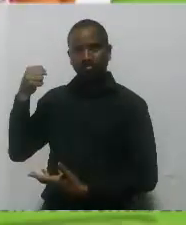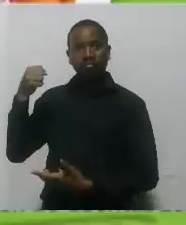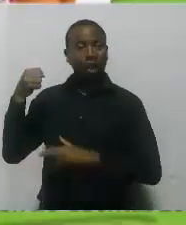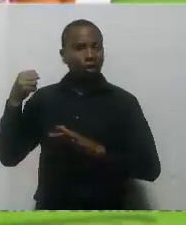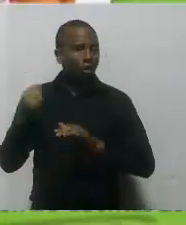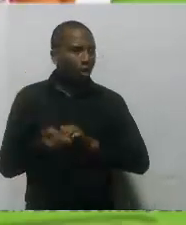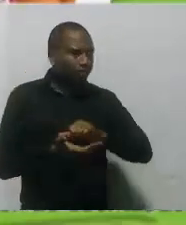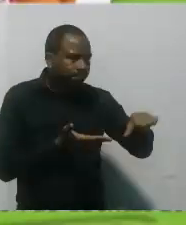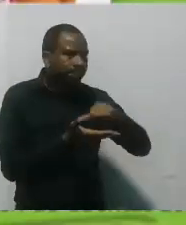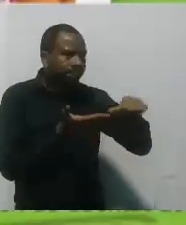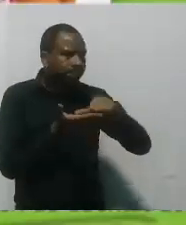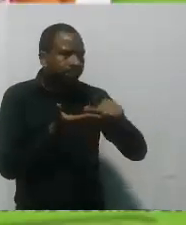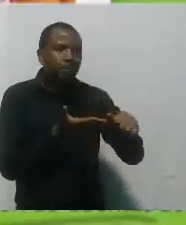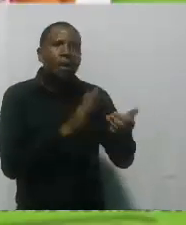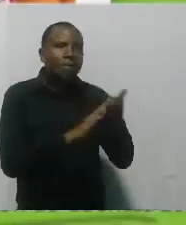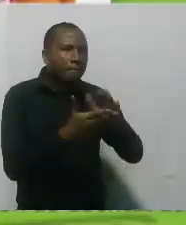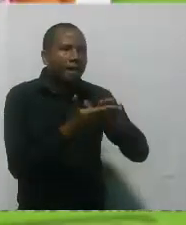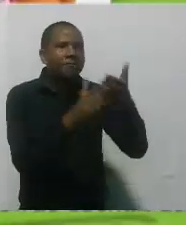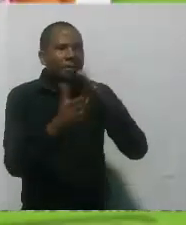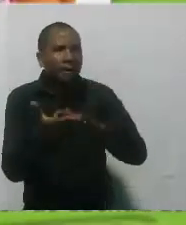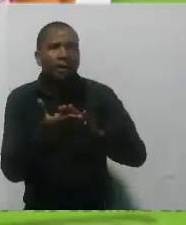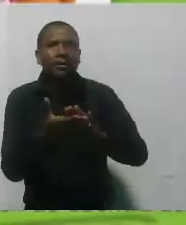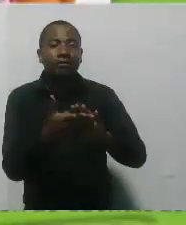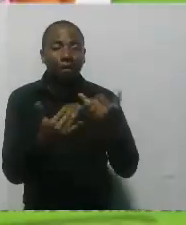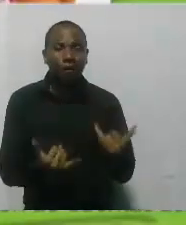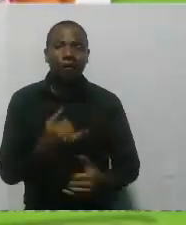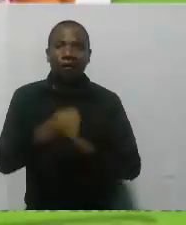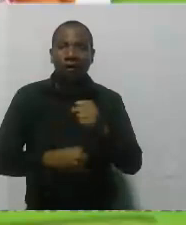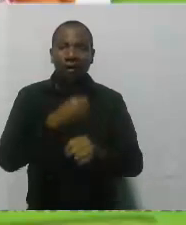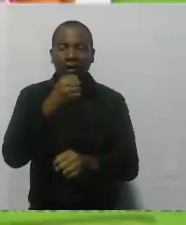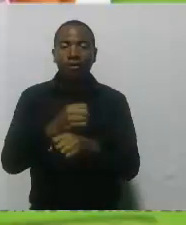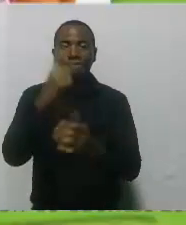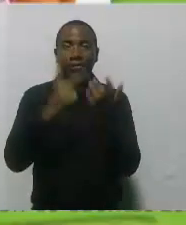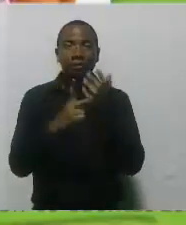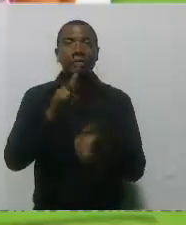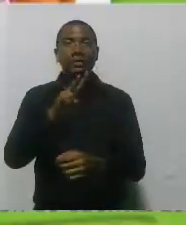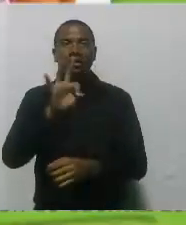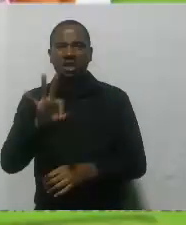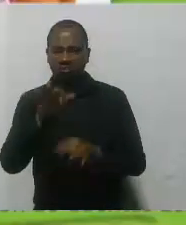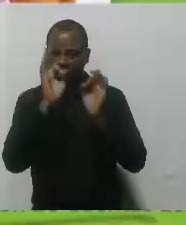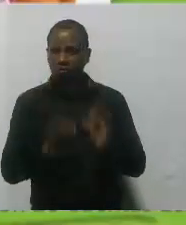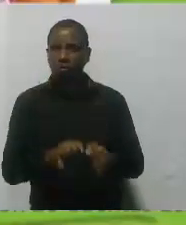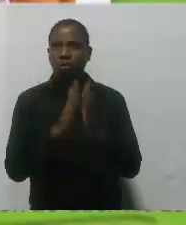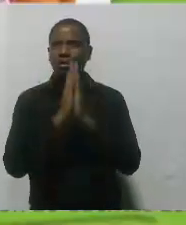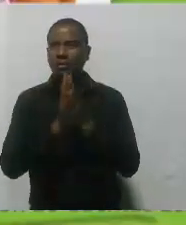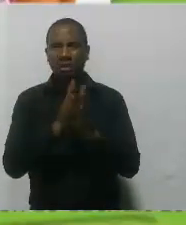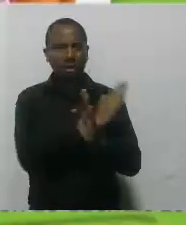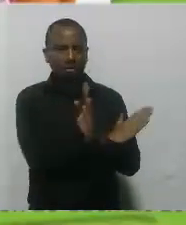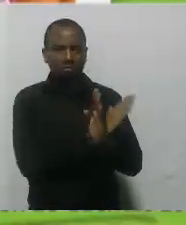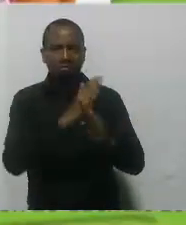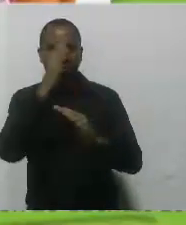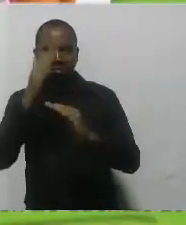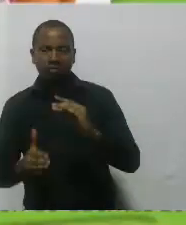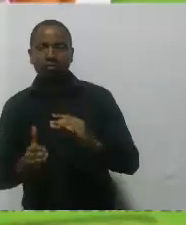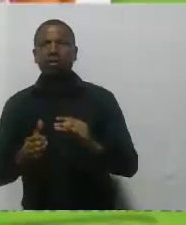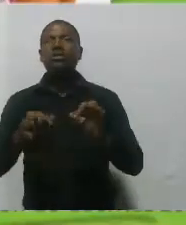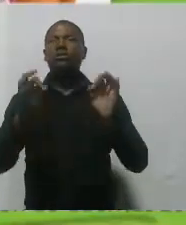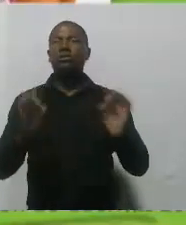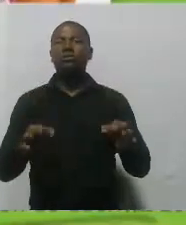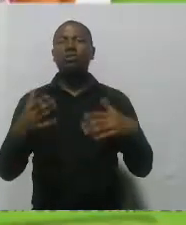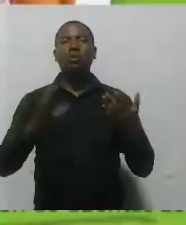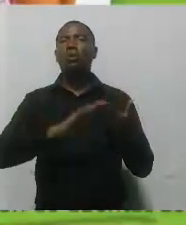con unas finanzas sanas en el instituto recuperando la confianza del sector deporte y por supuesto de la